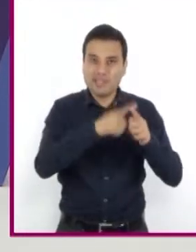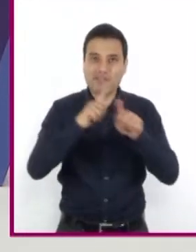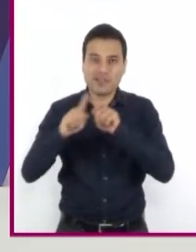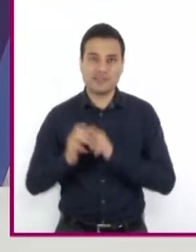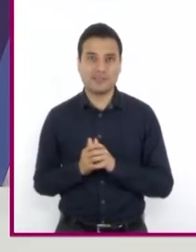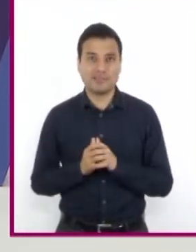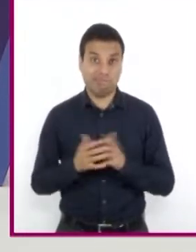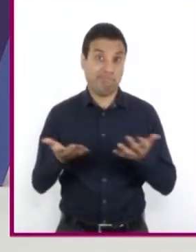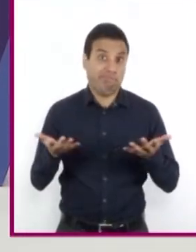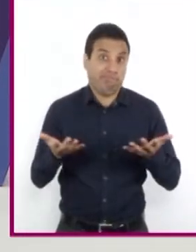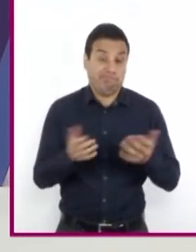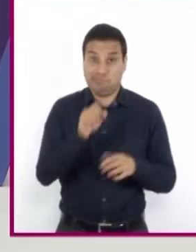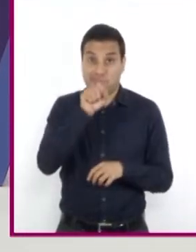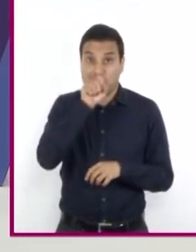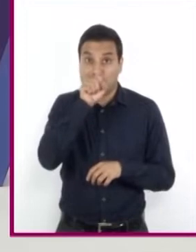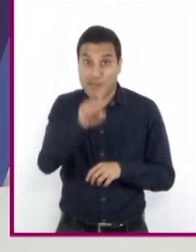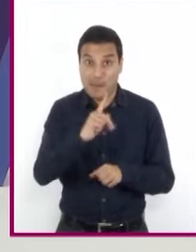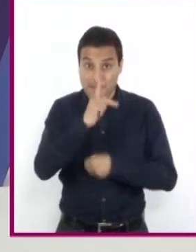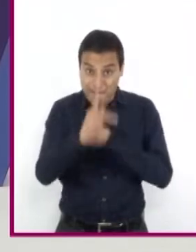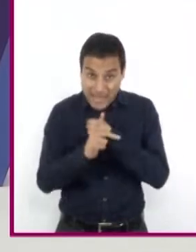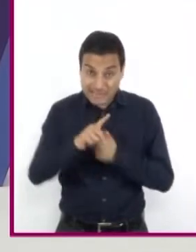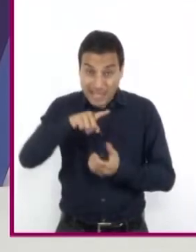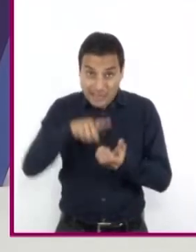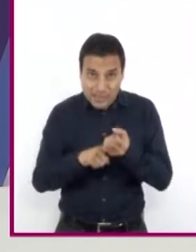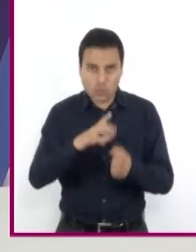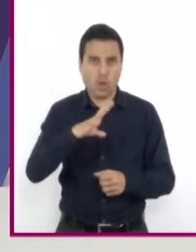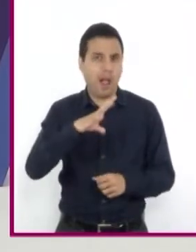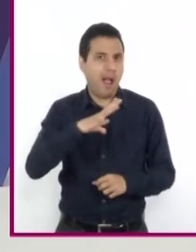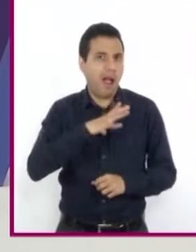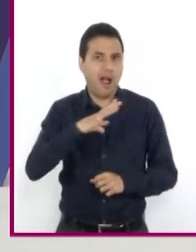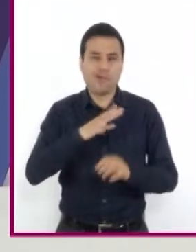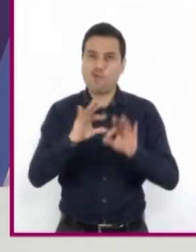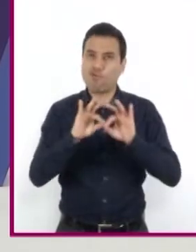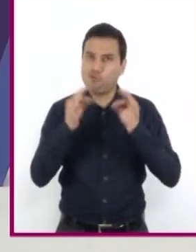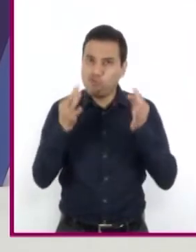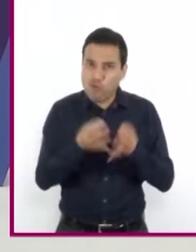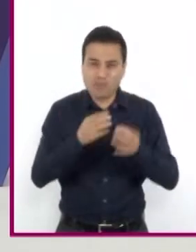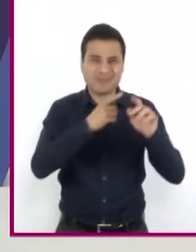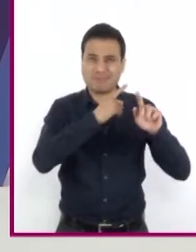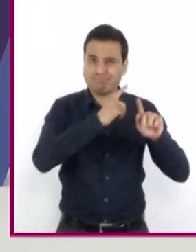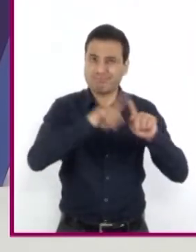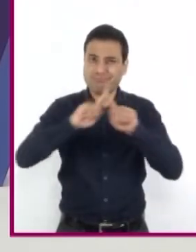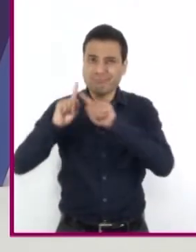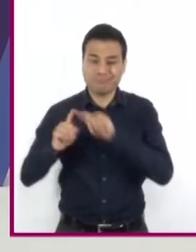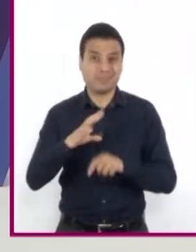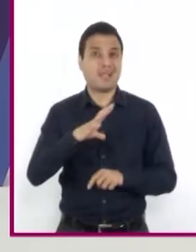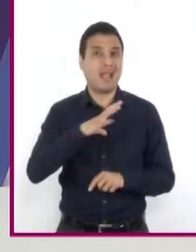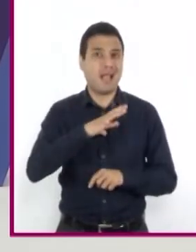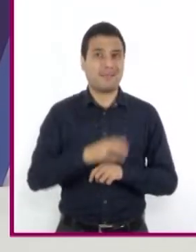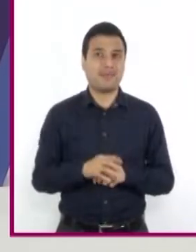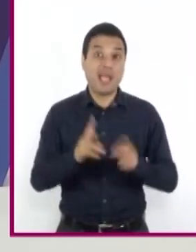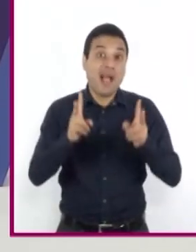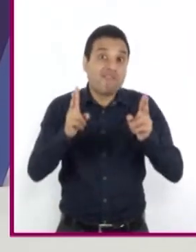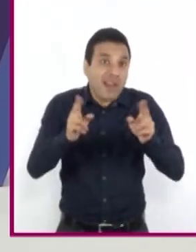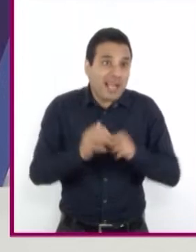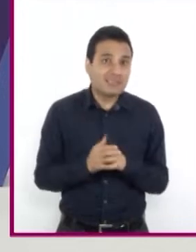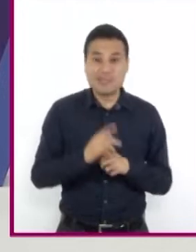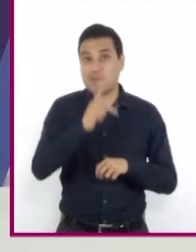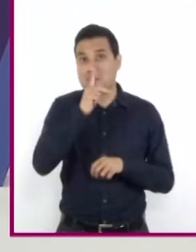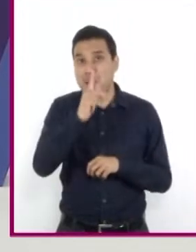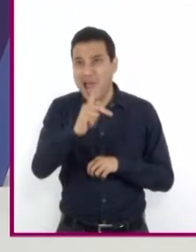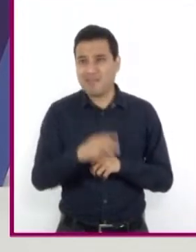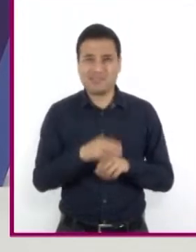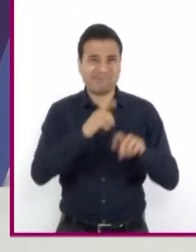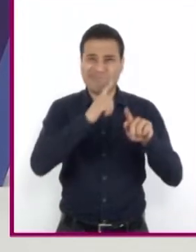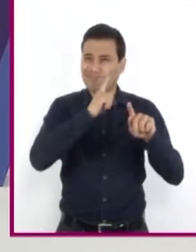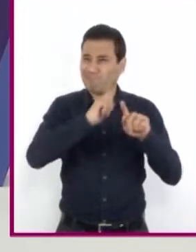Incluso dentro del mismo país podemos encontrar una gran variedad de posibilidades de frases y palabras que son